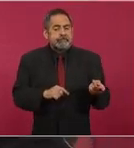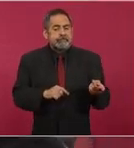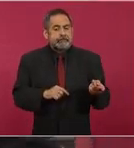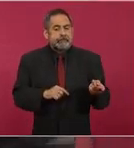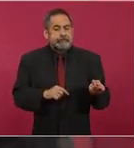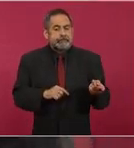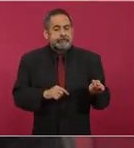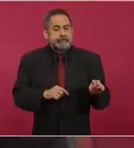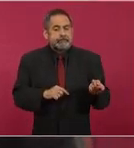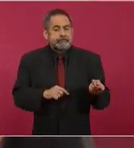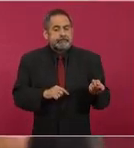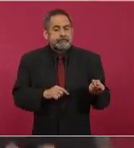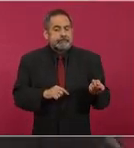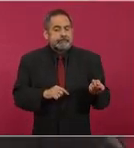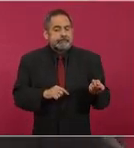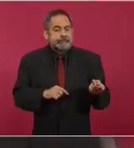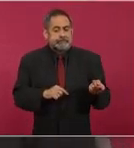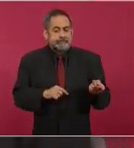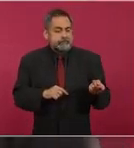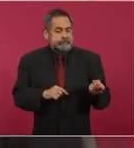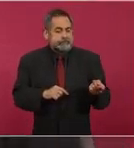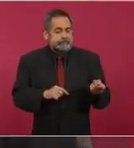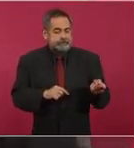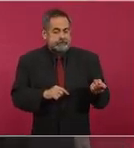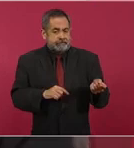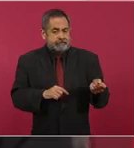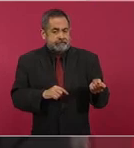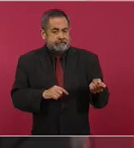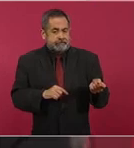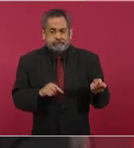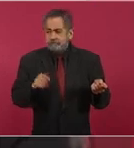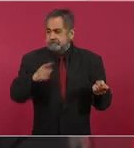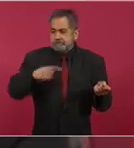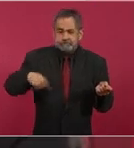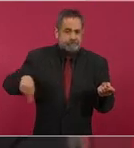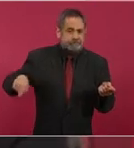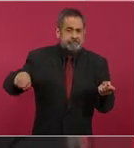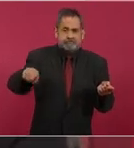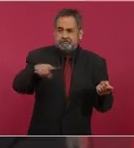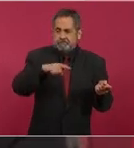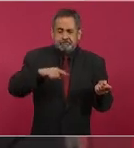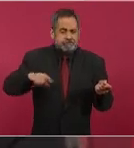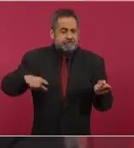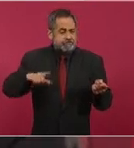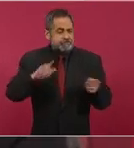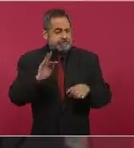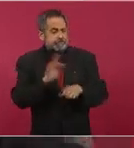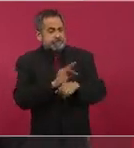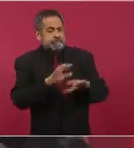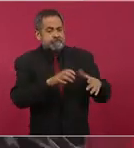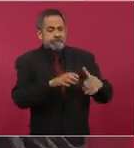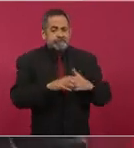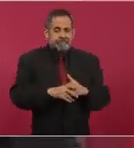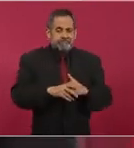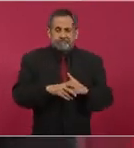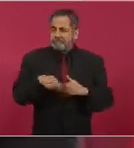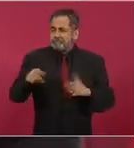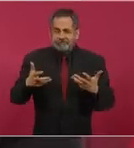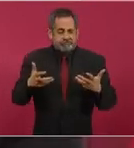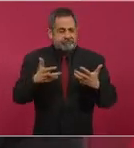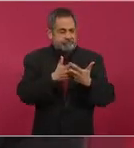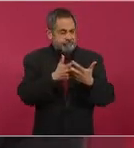todo este mecanismo, un andamiaje